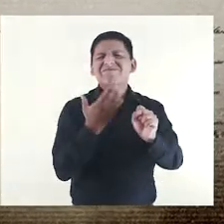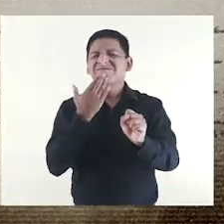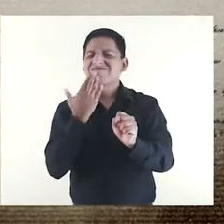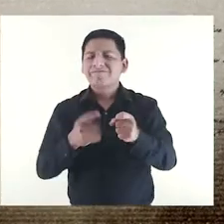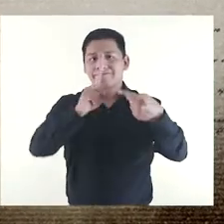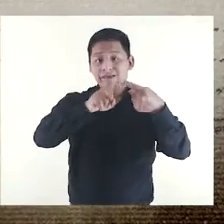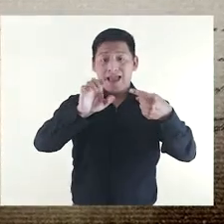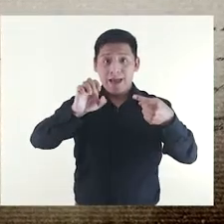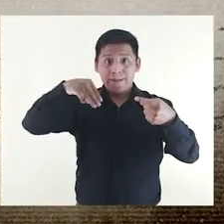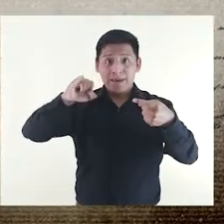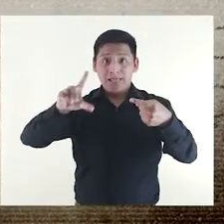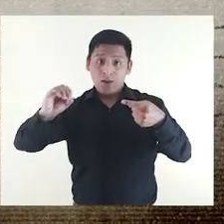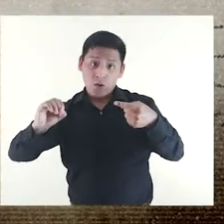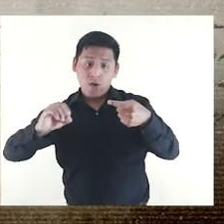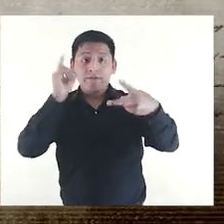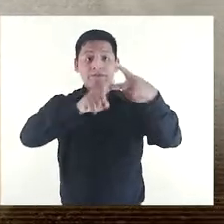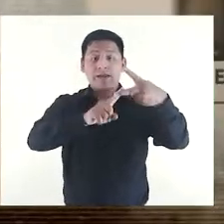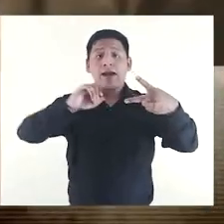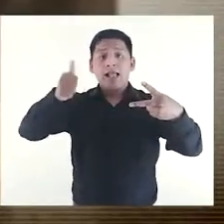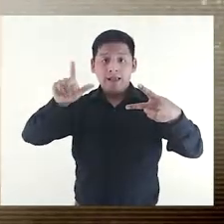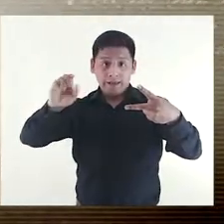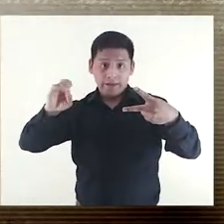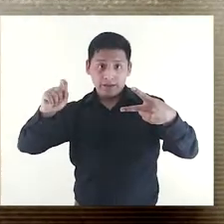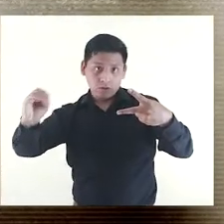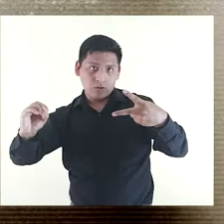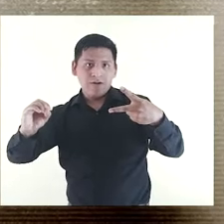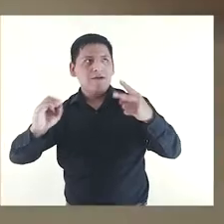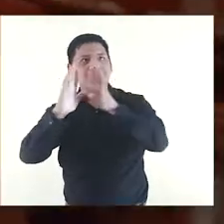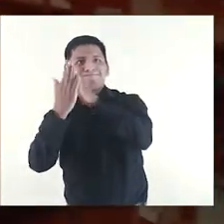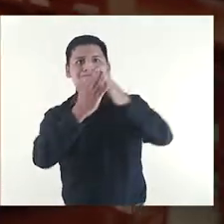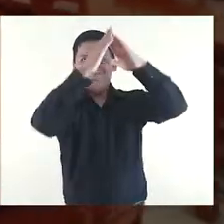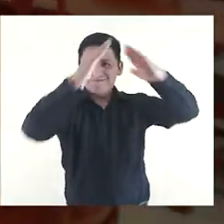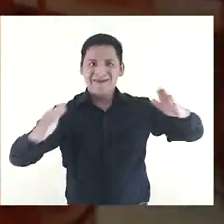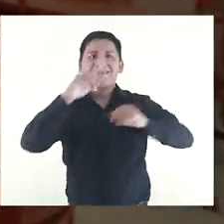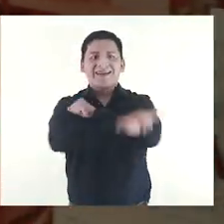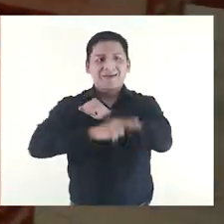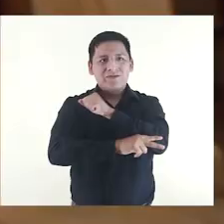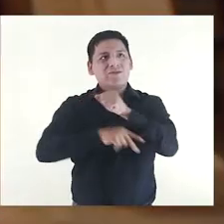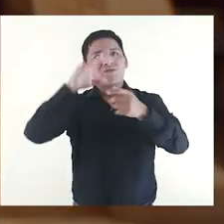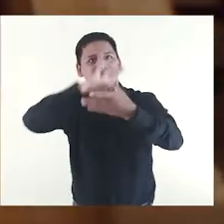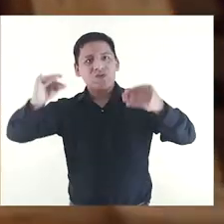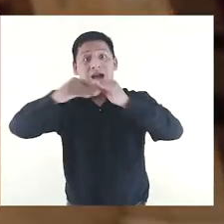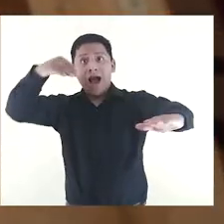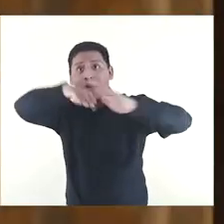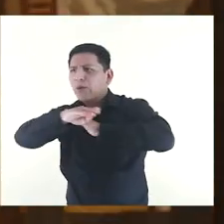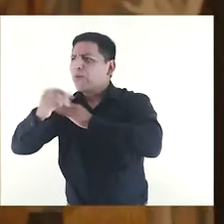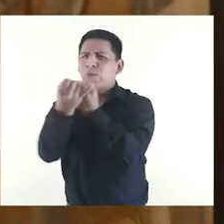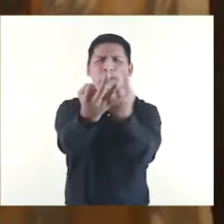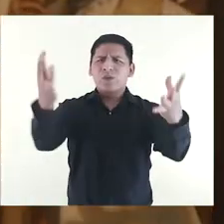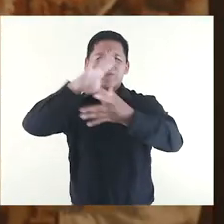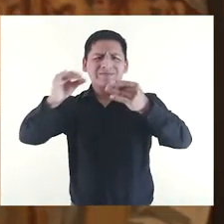dos pisos. Los trabajos fueron hechos por Emilio Jart Terré y Alberto Jochamowitz. La Biblioteca Nacional,